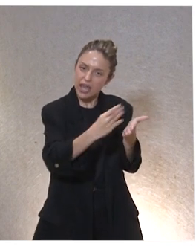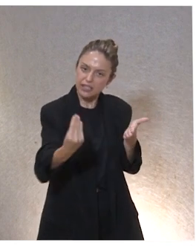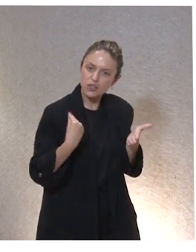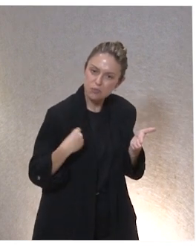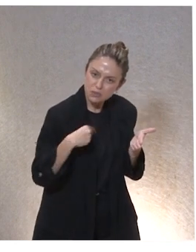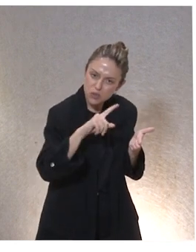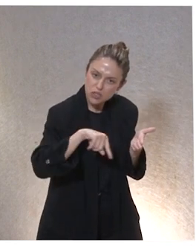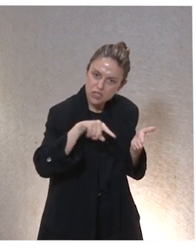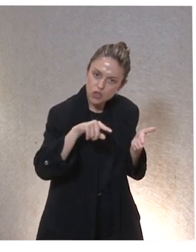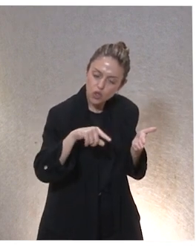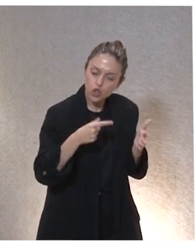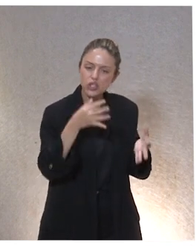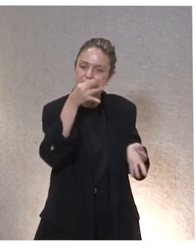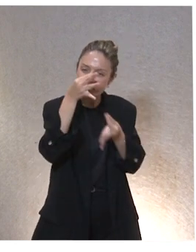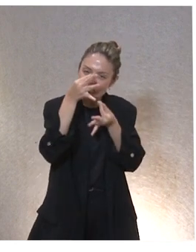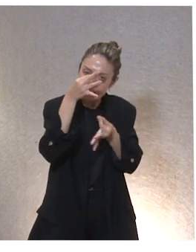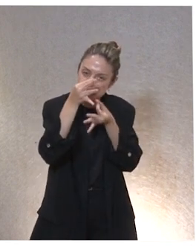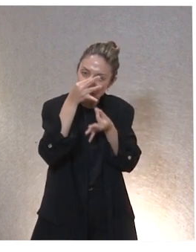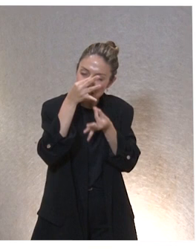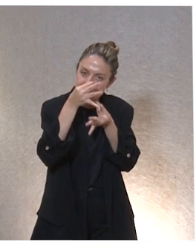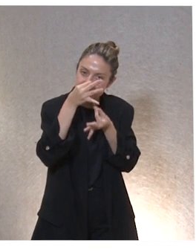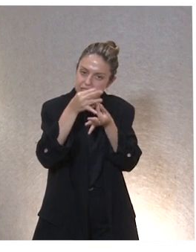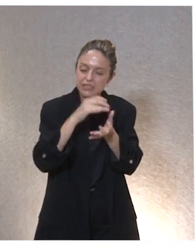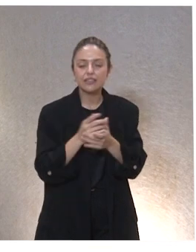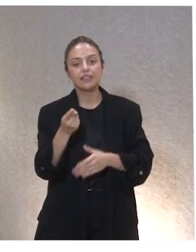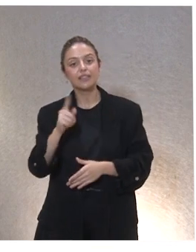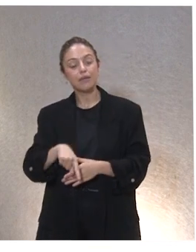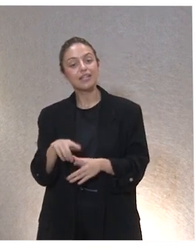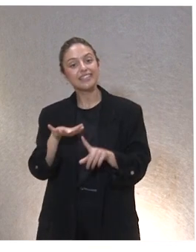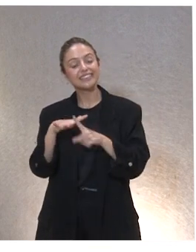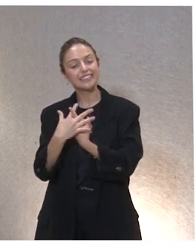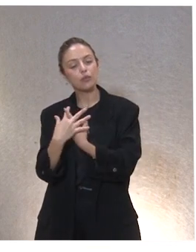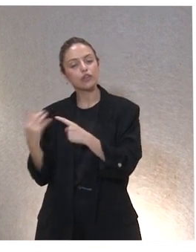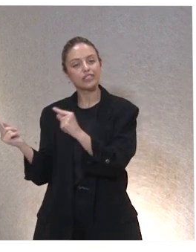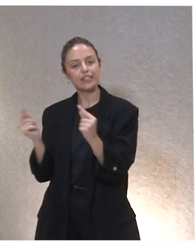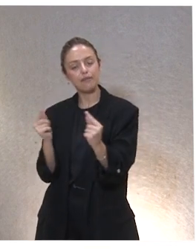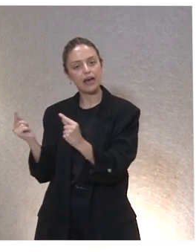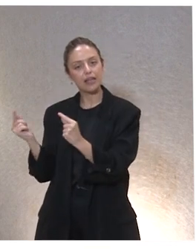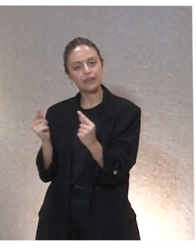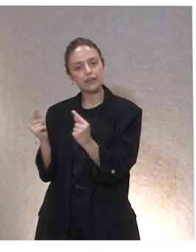es decir, hacemos ajustes. Y por otro lado debatimos situaciones que generan